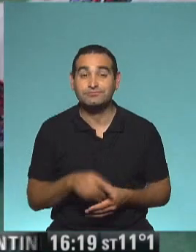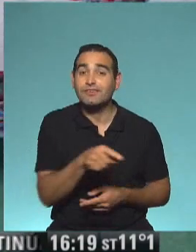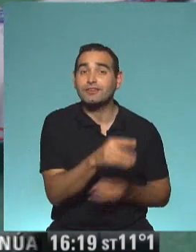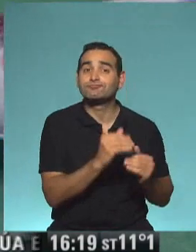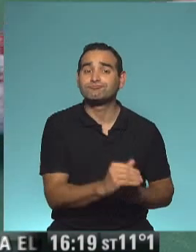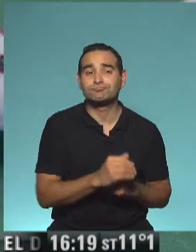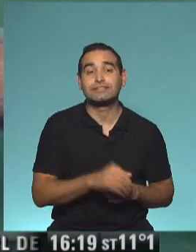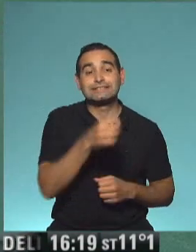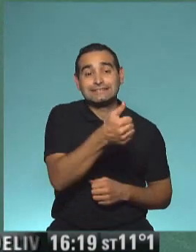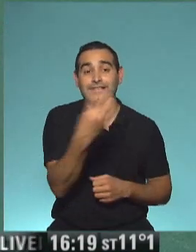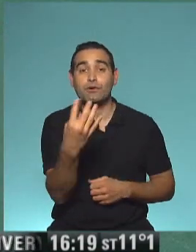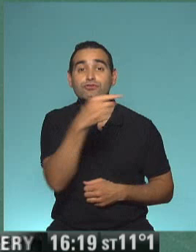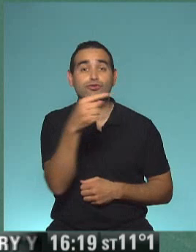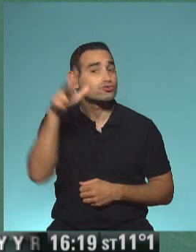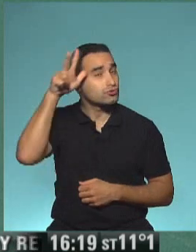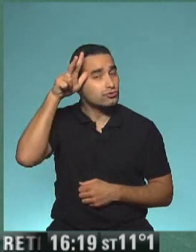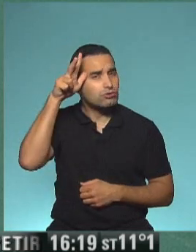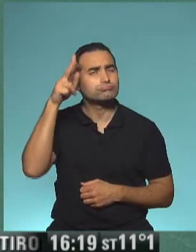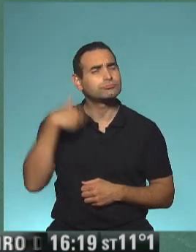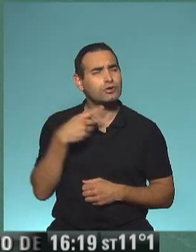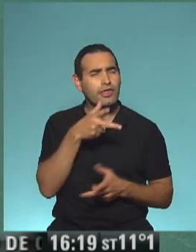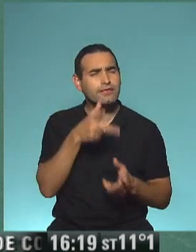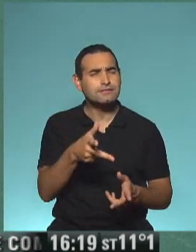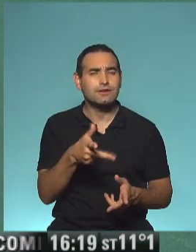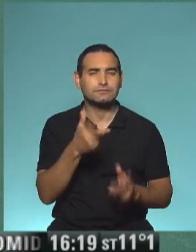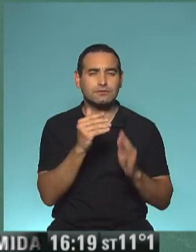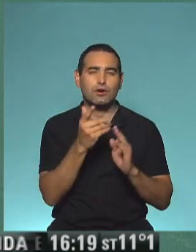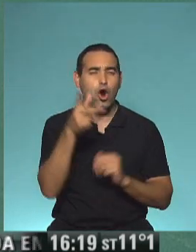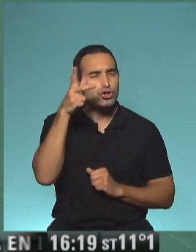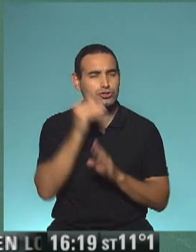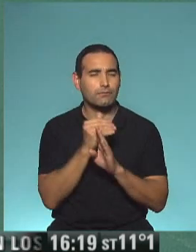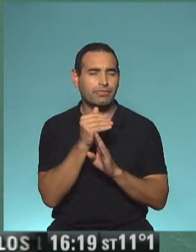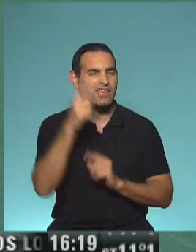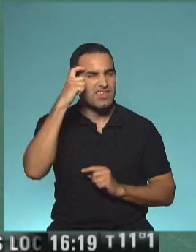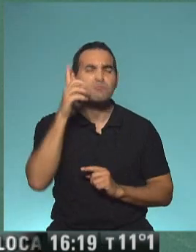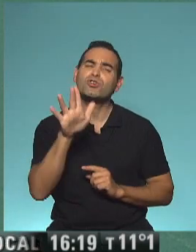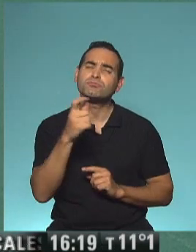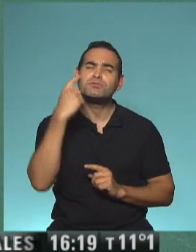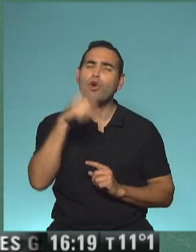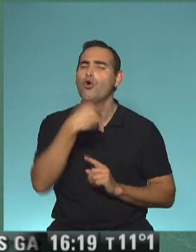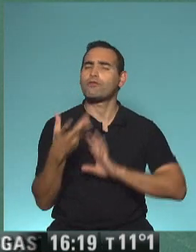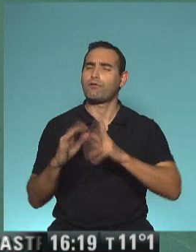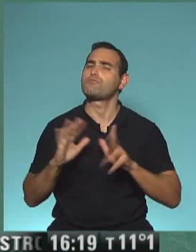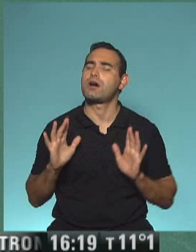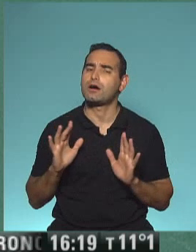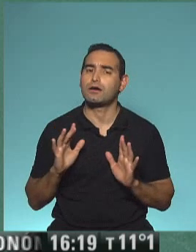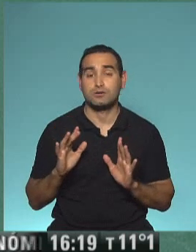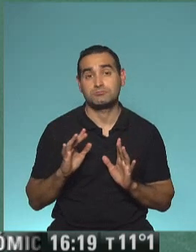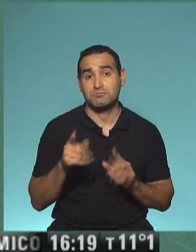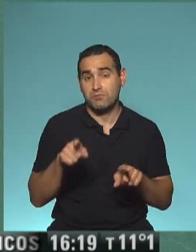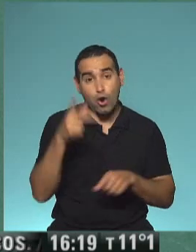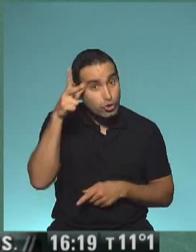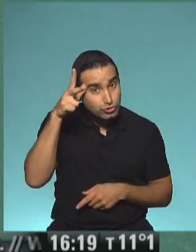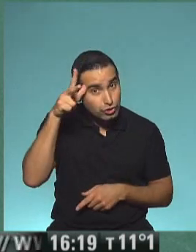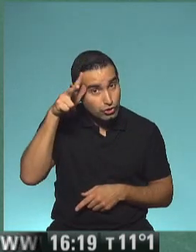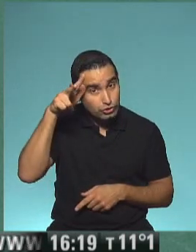Y 64 menos 8, yo había dicho de acercarme con el 8 al 10, pero se me ocurre otra manera, señor. Como el 8